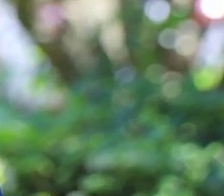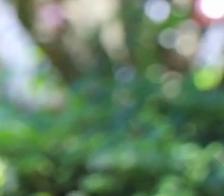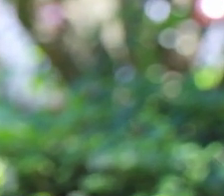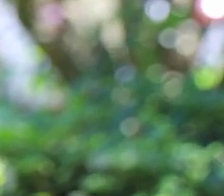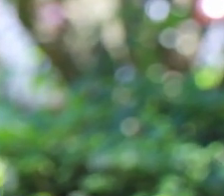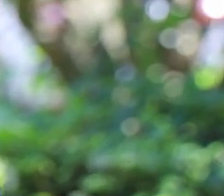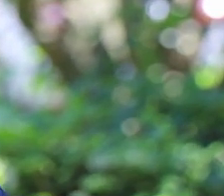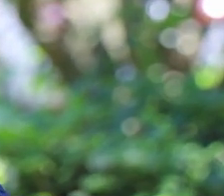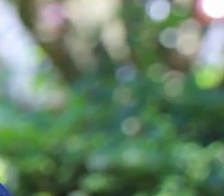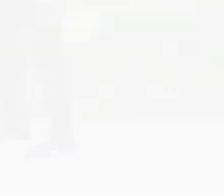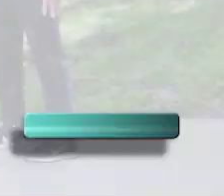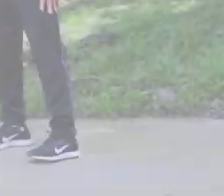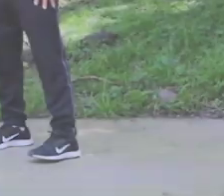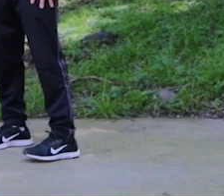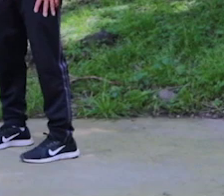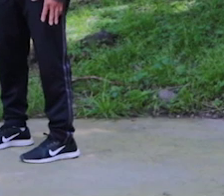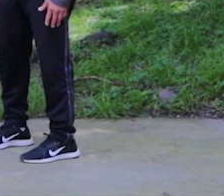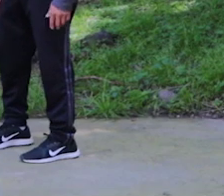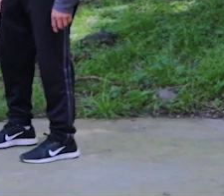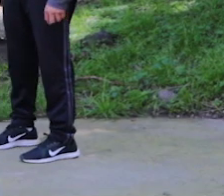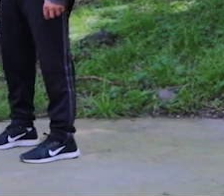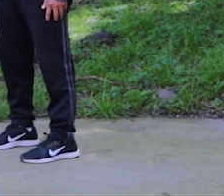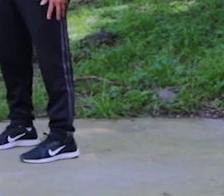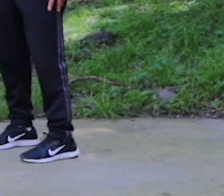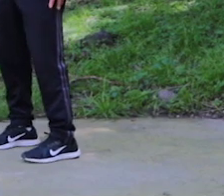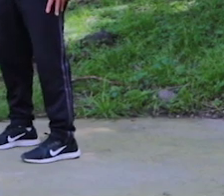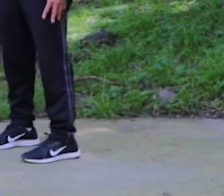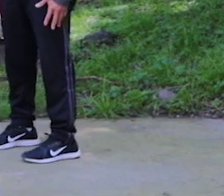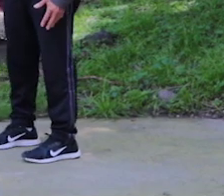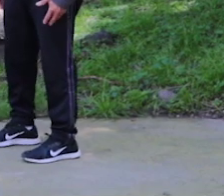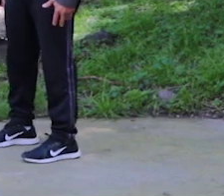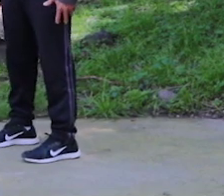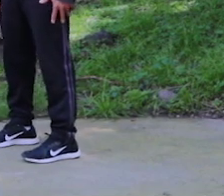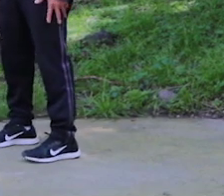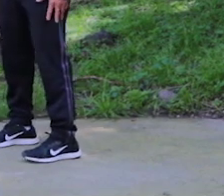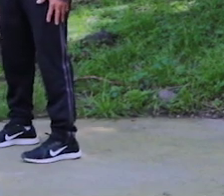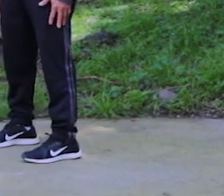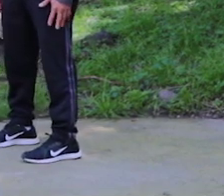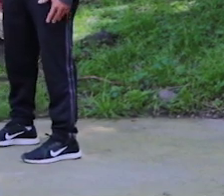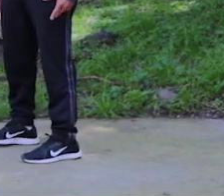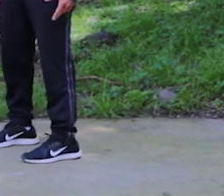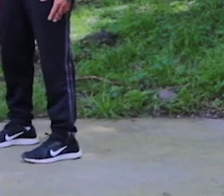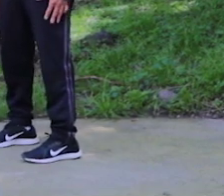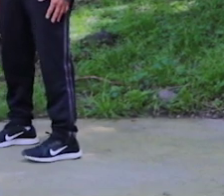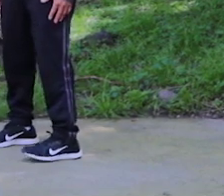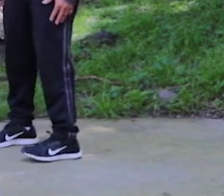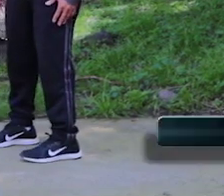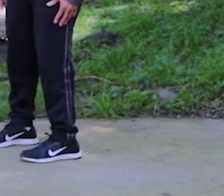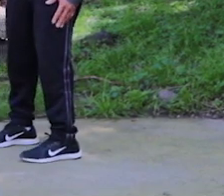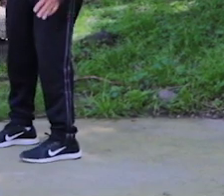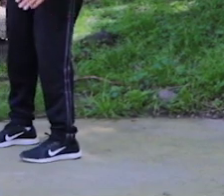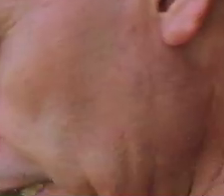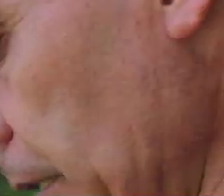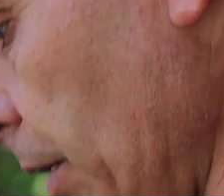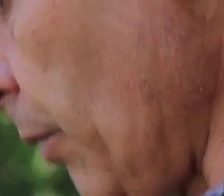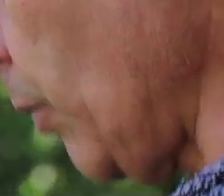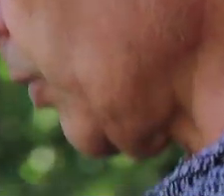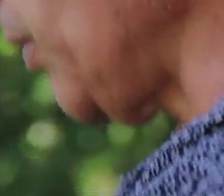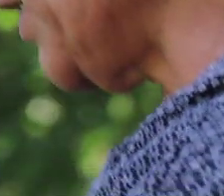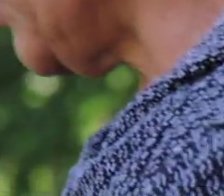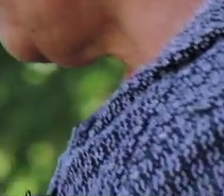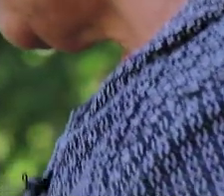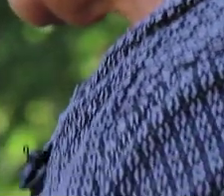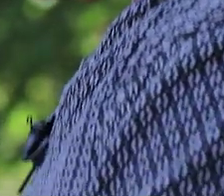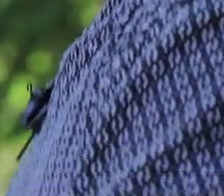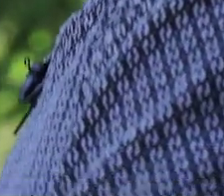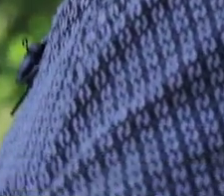Otra. Ok, Irving. Nos vamos a parar. Abrimos nuestro compás. Y vamos, lo que vamos a hacer es, vamos a